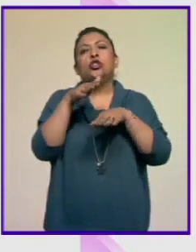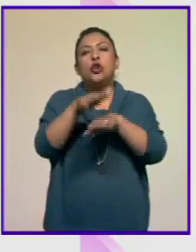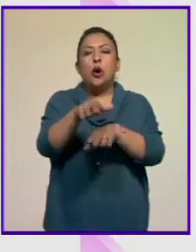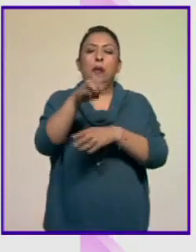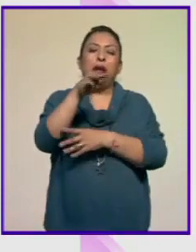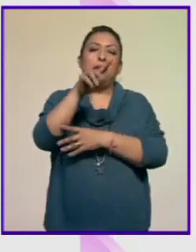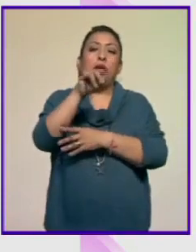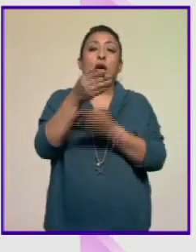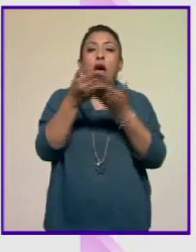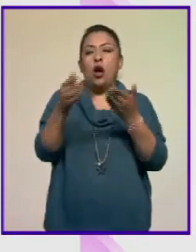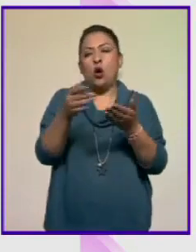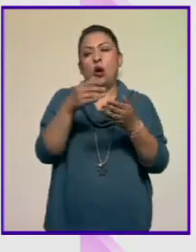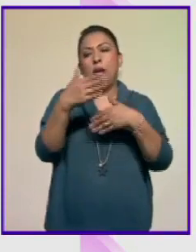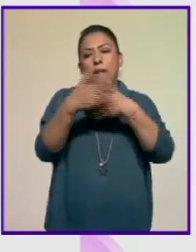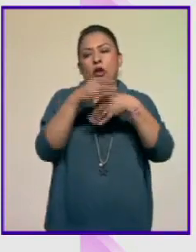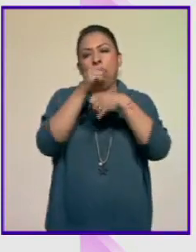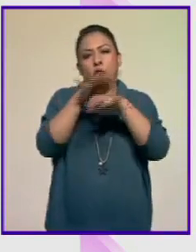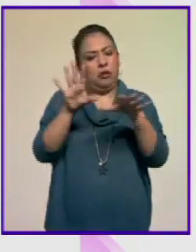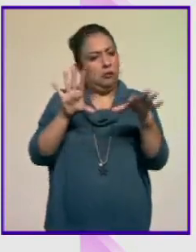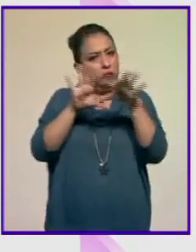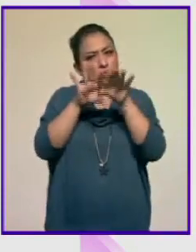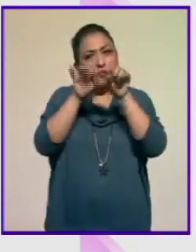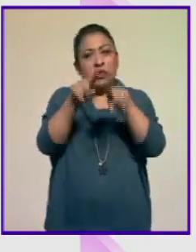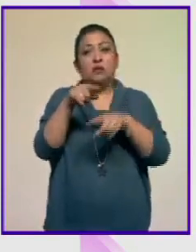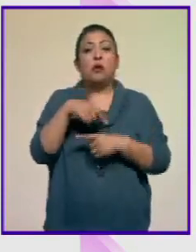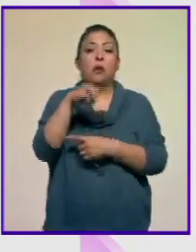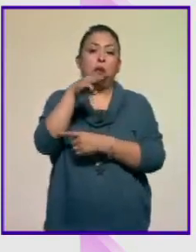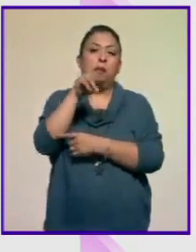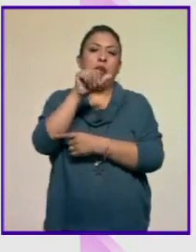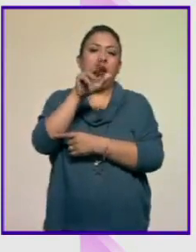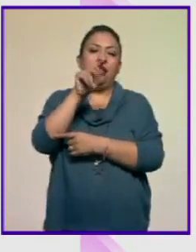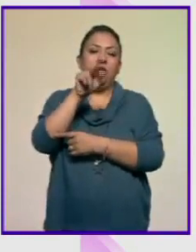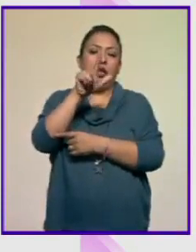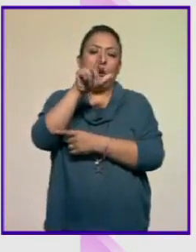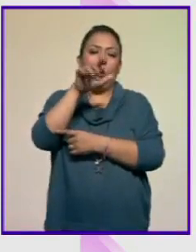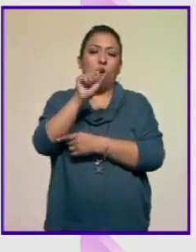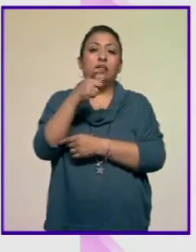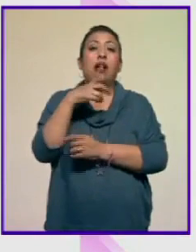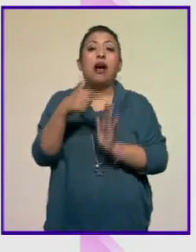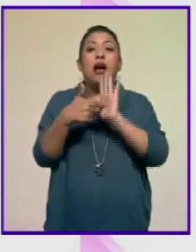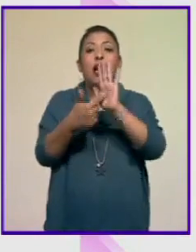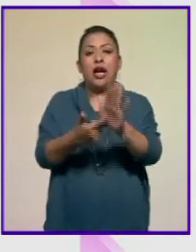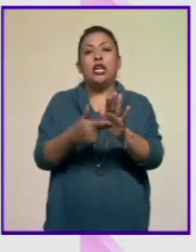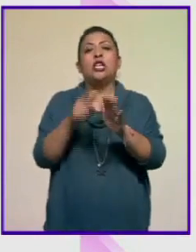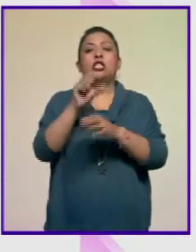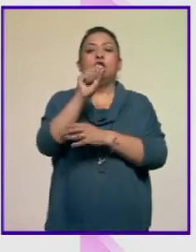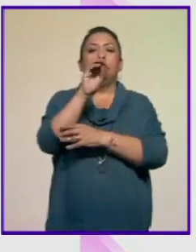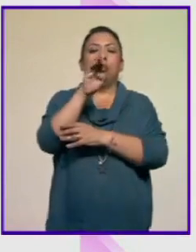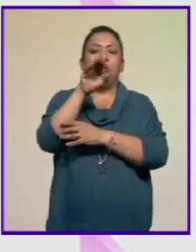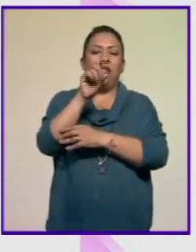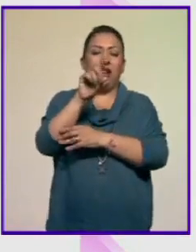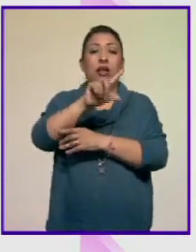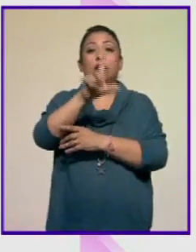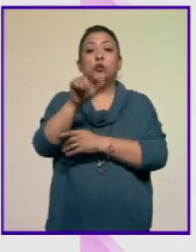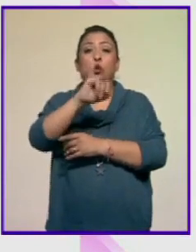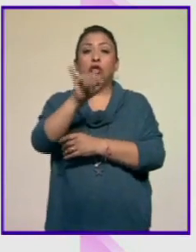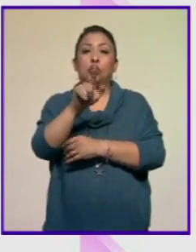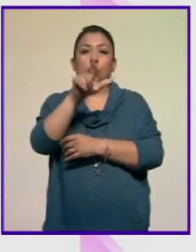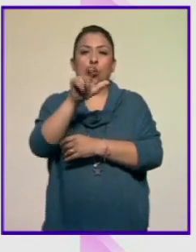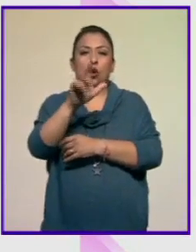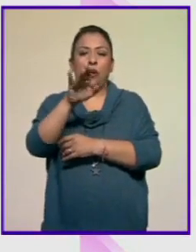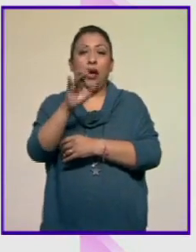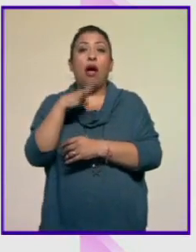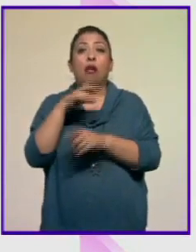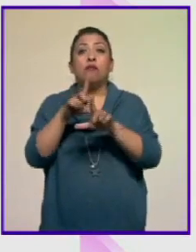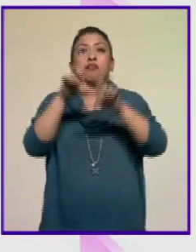También la siguiente nota tiene que ver con esto porque Martín Luis Guzmán publica La sombra del caudillo que después Julio Bracho lleva a la pantalla grande